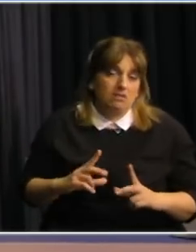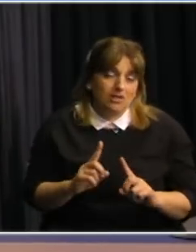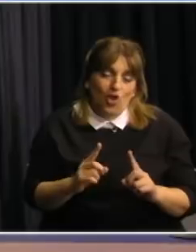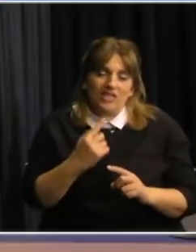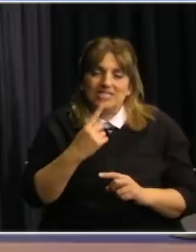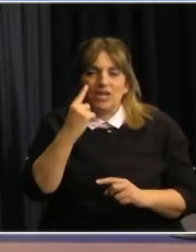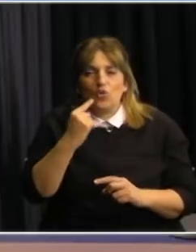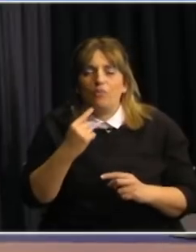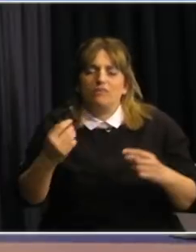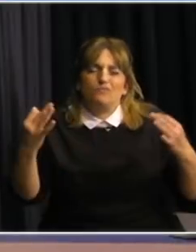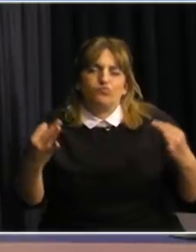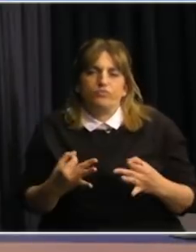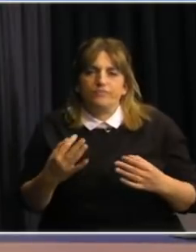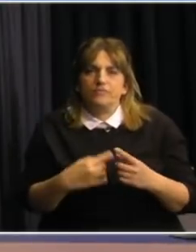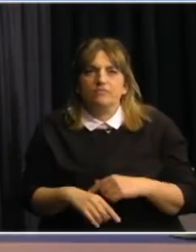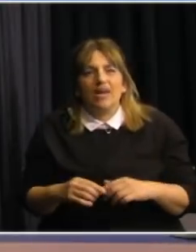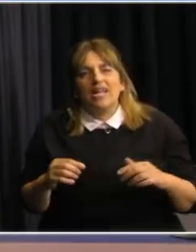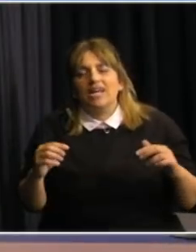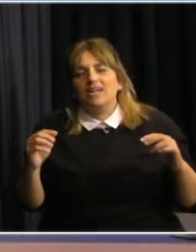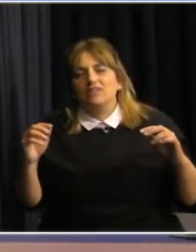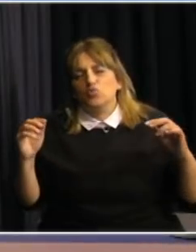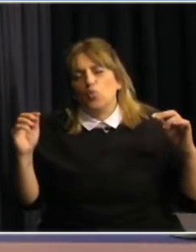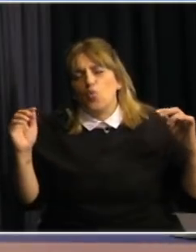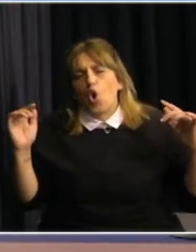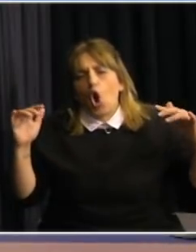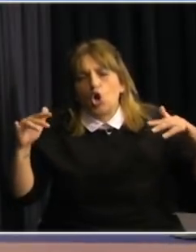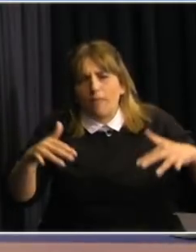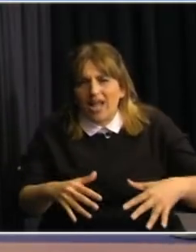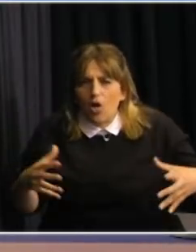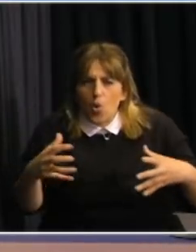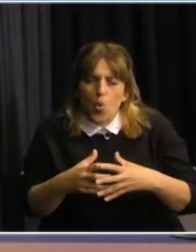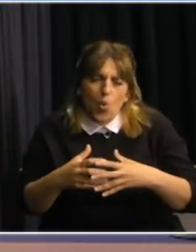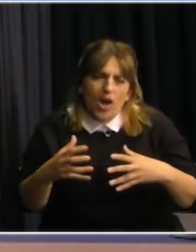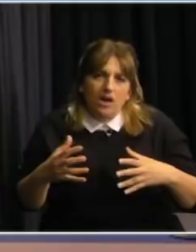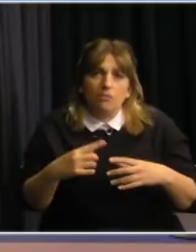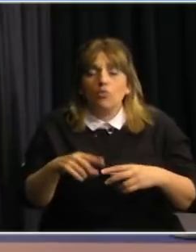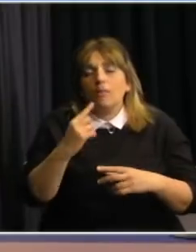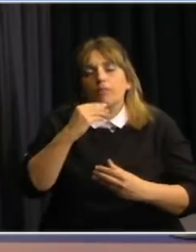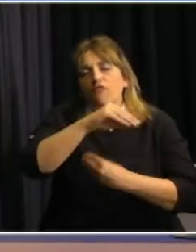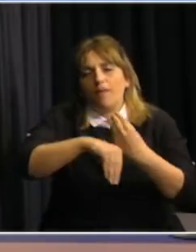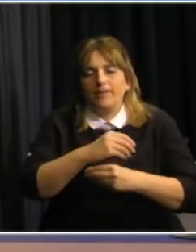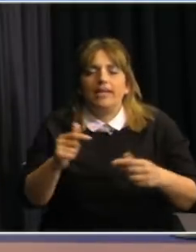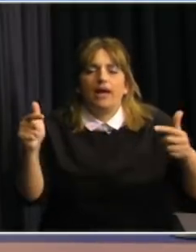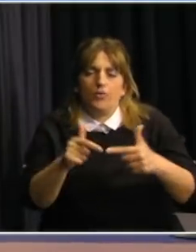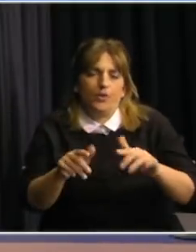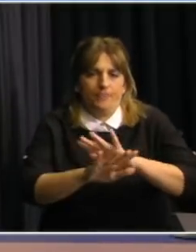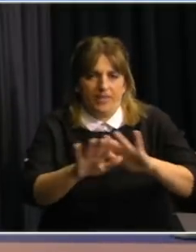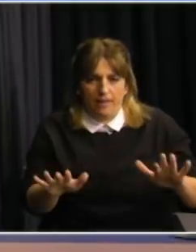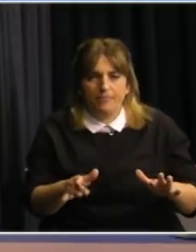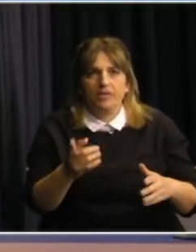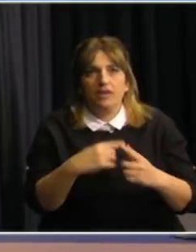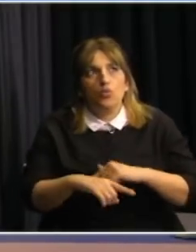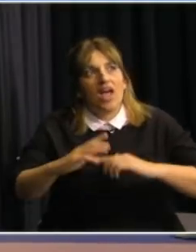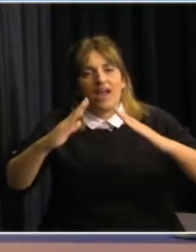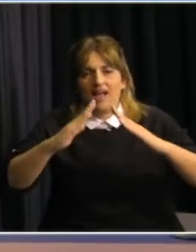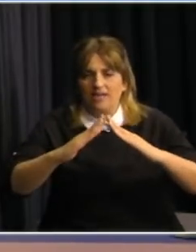exactos para conglomerados muy grandes una cosa es una reunión familiar en un